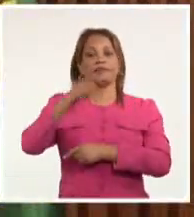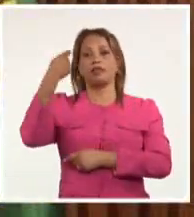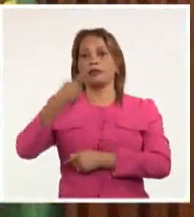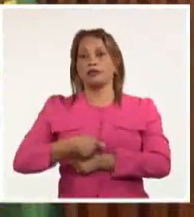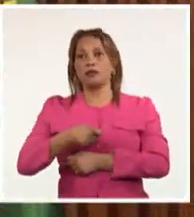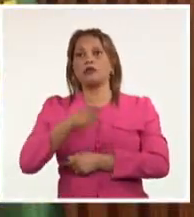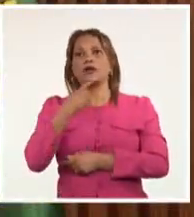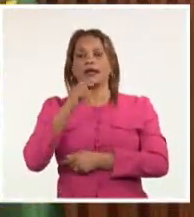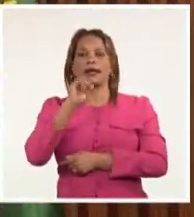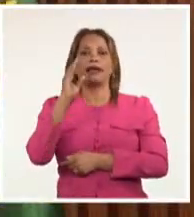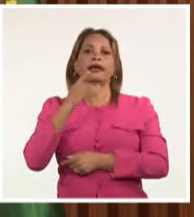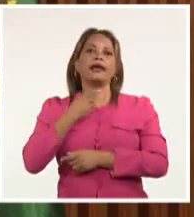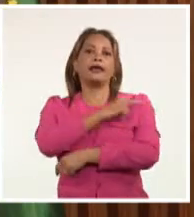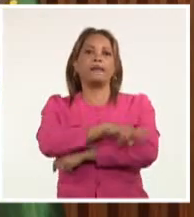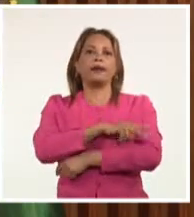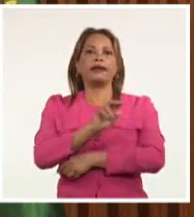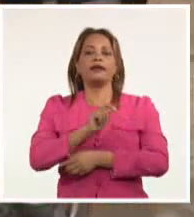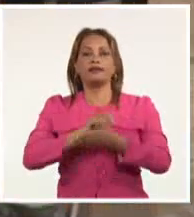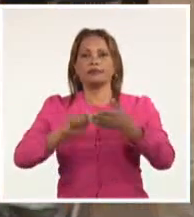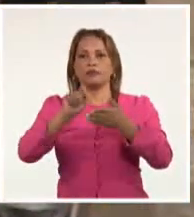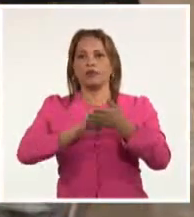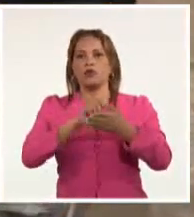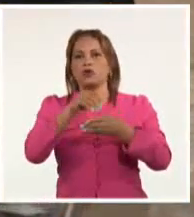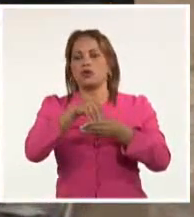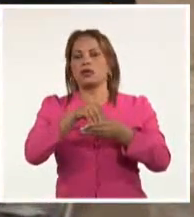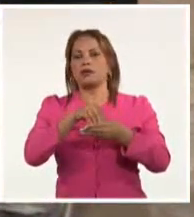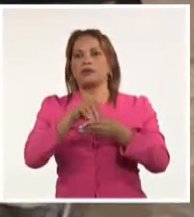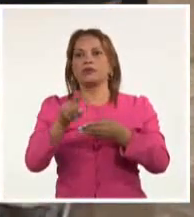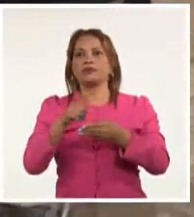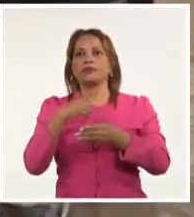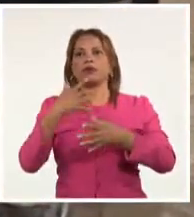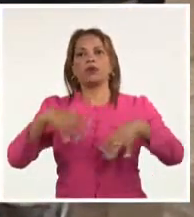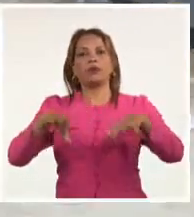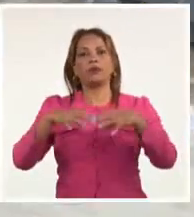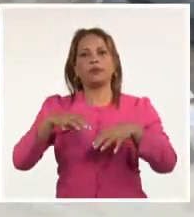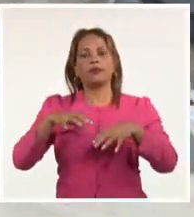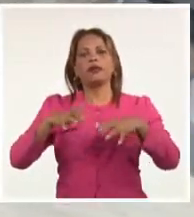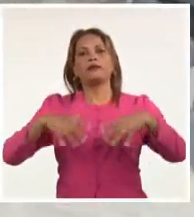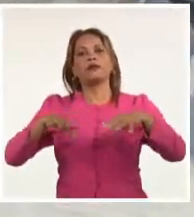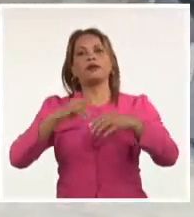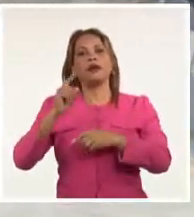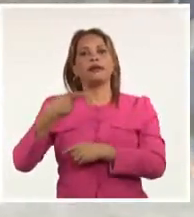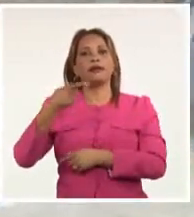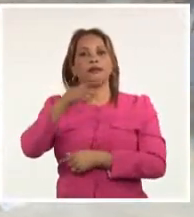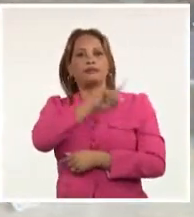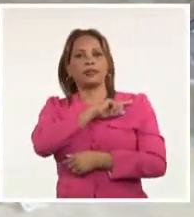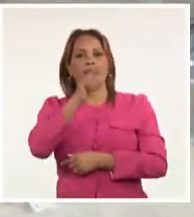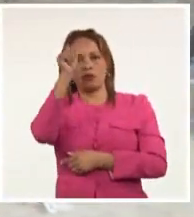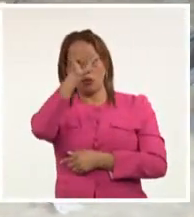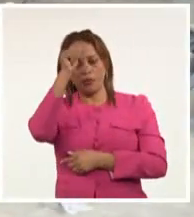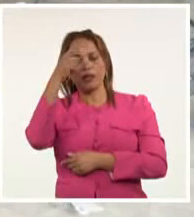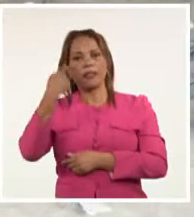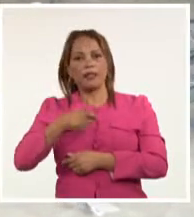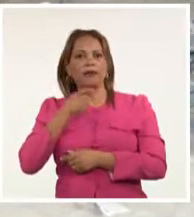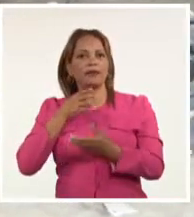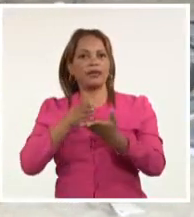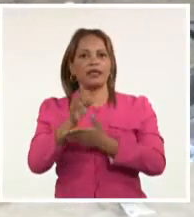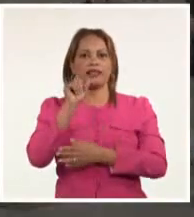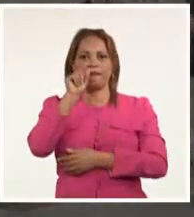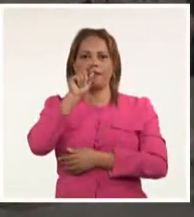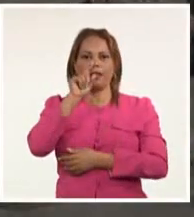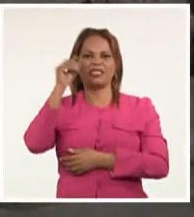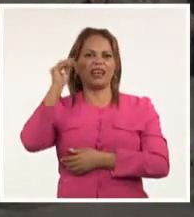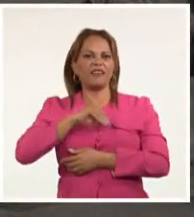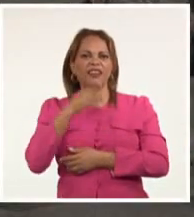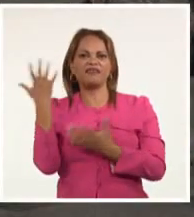escogió en urnas. Las investigaciones sobre los hechos violentos del pasado domingo deben llegar hasta el final, para encontrar a los